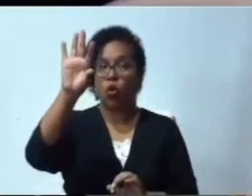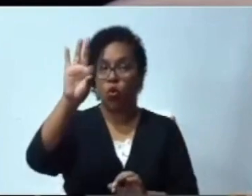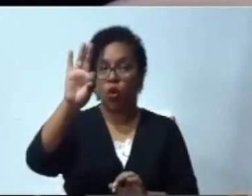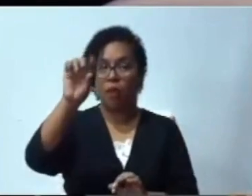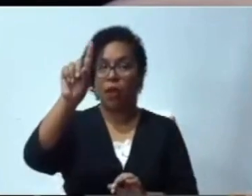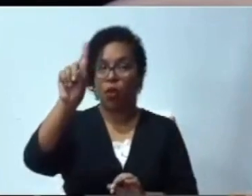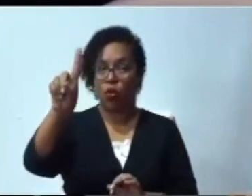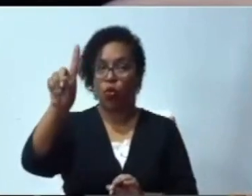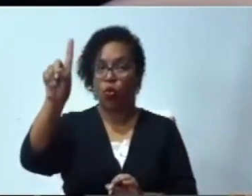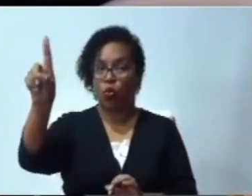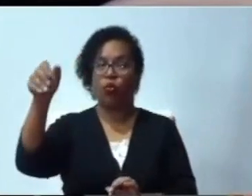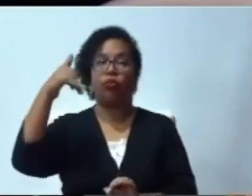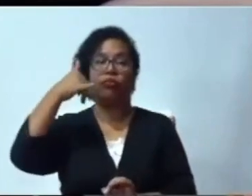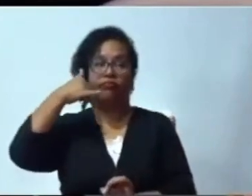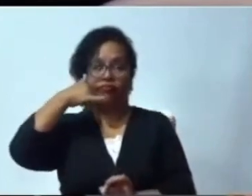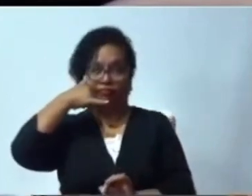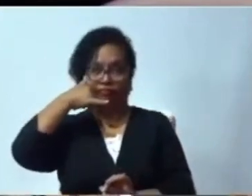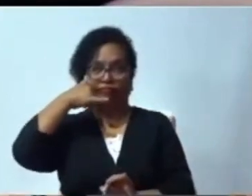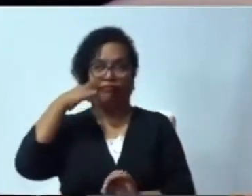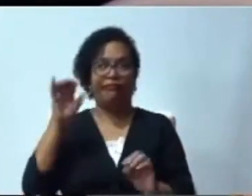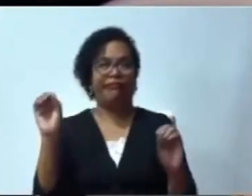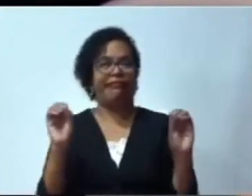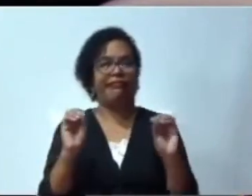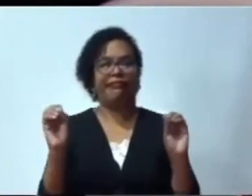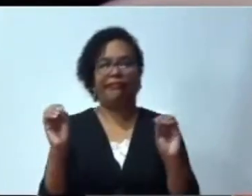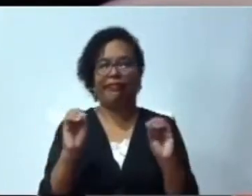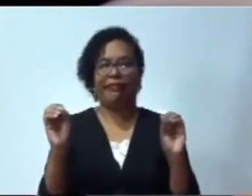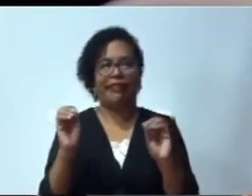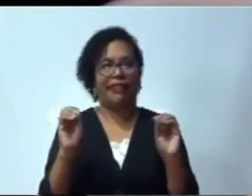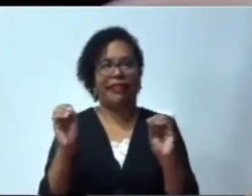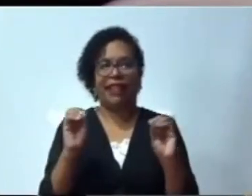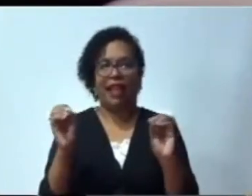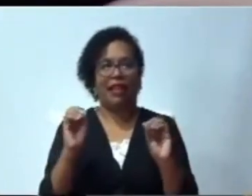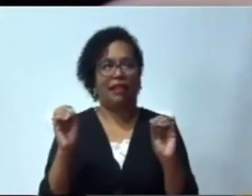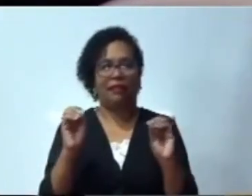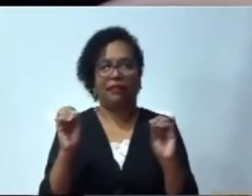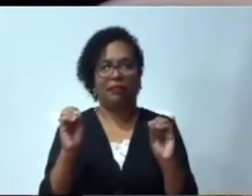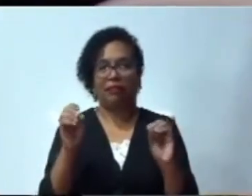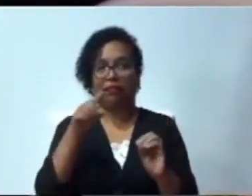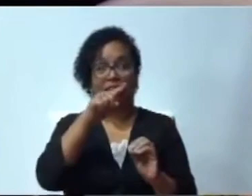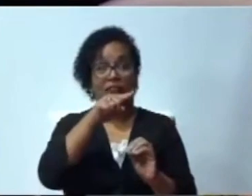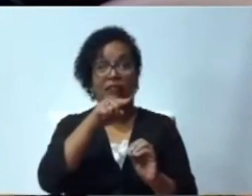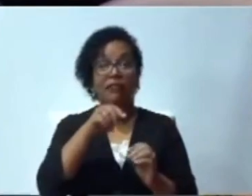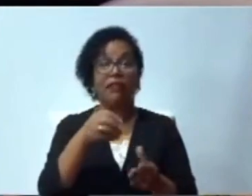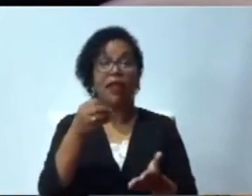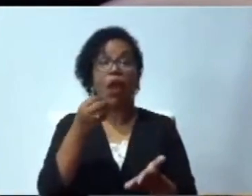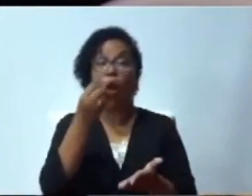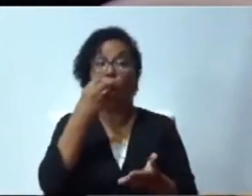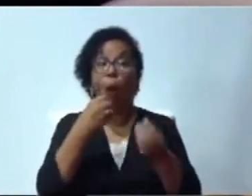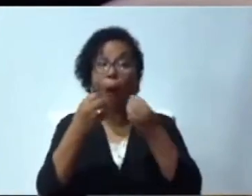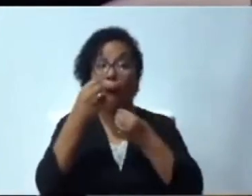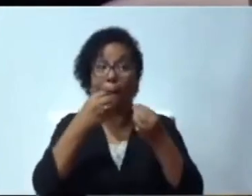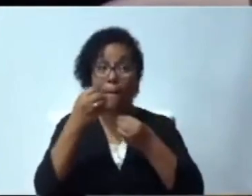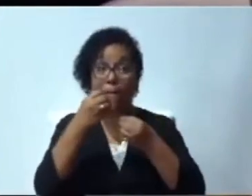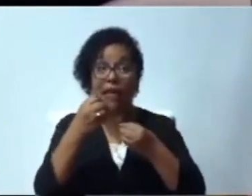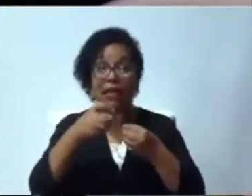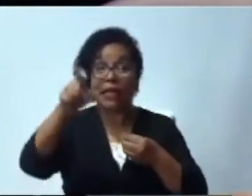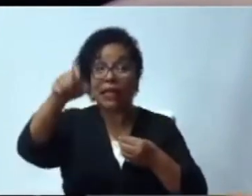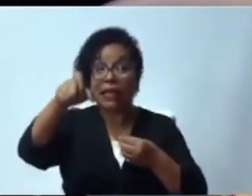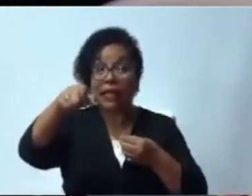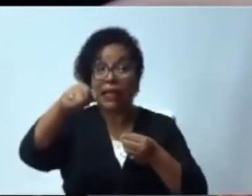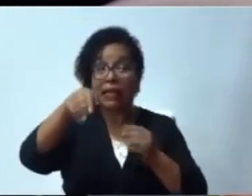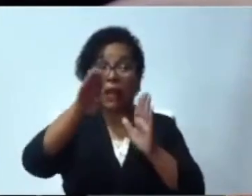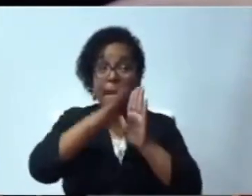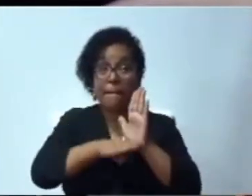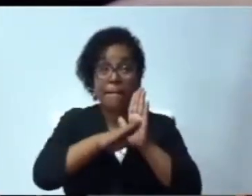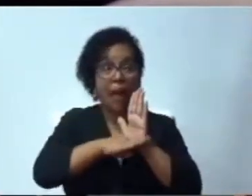cerrar la brecha del desempleo, no ha bajado en un 30% los productos de primera necesidad, no ha bajado los